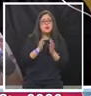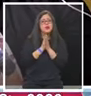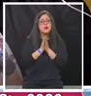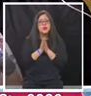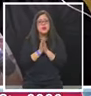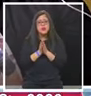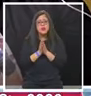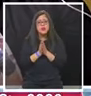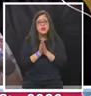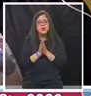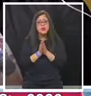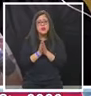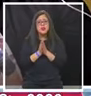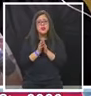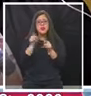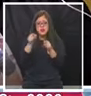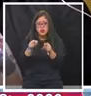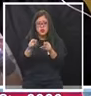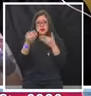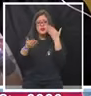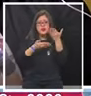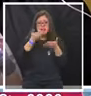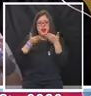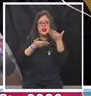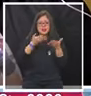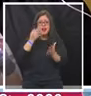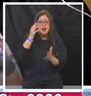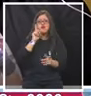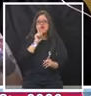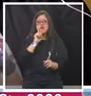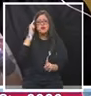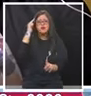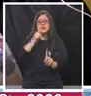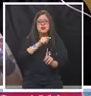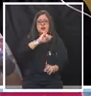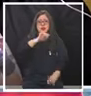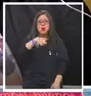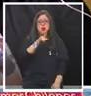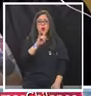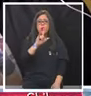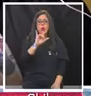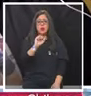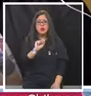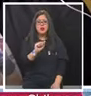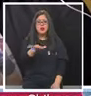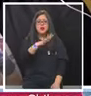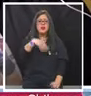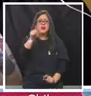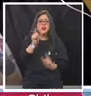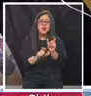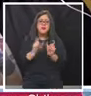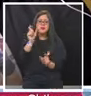Víctor Manuel, que le cantes a doña Julia, y a todos los héroes,